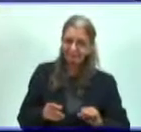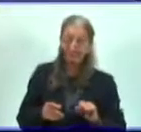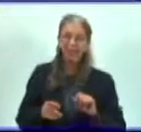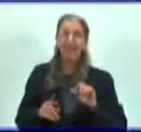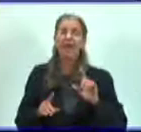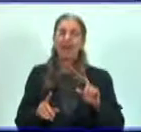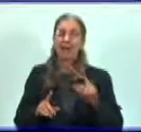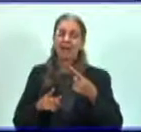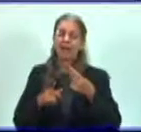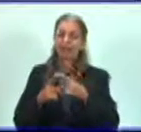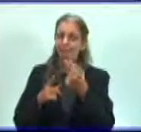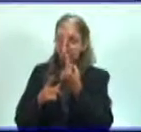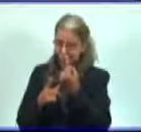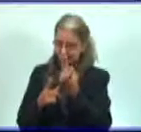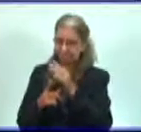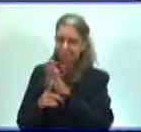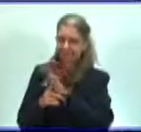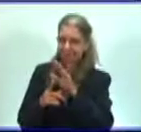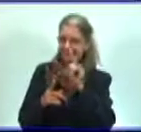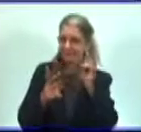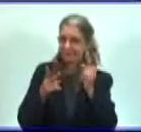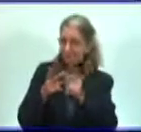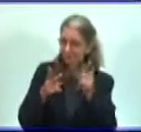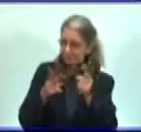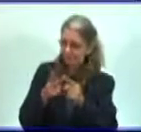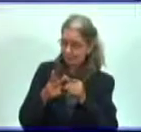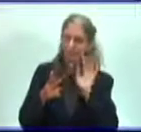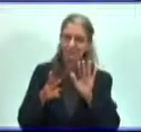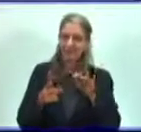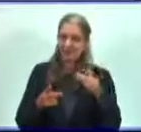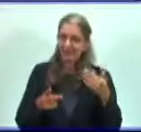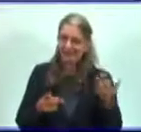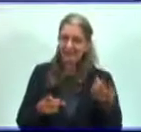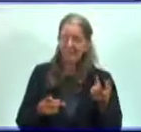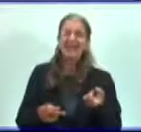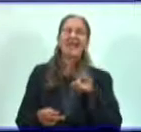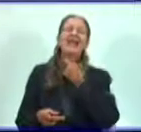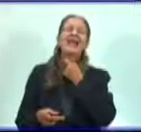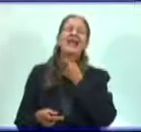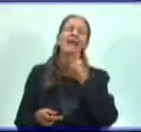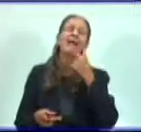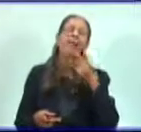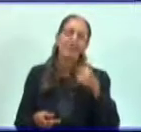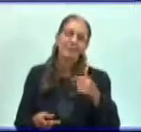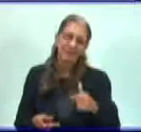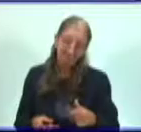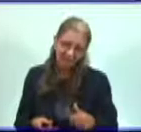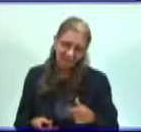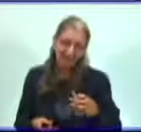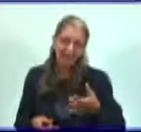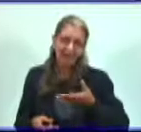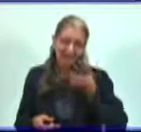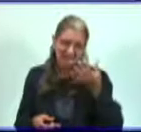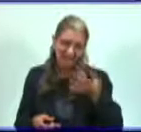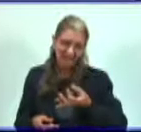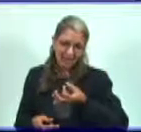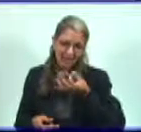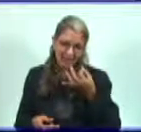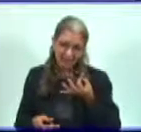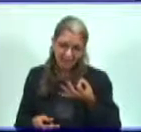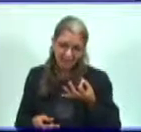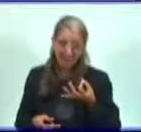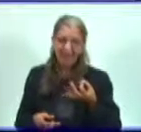Y como bien aparece en pantalla, hay un segundo ejemplo, que es ejemplificar la